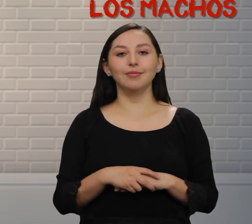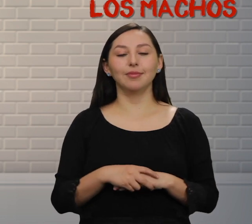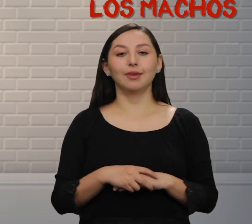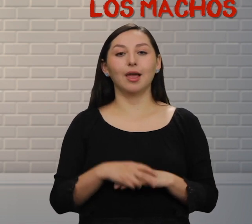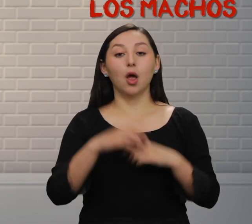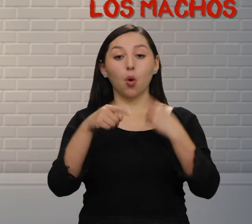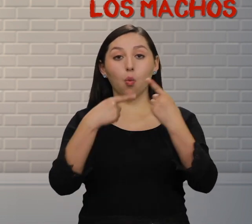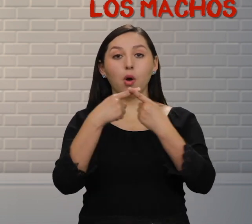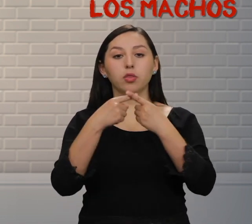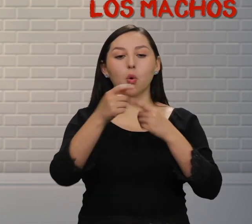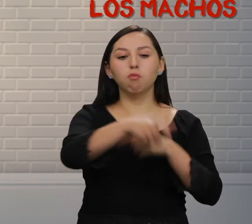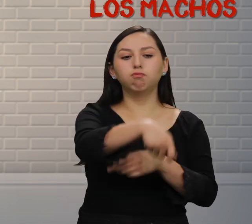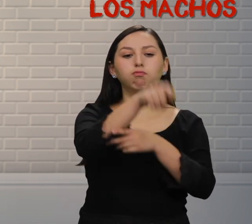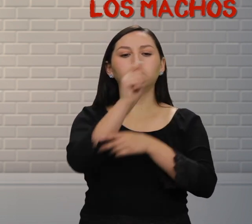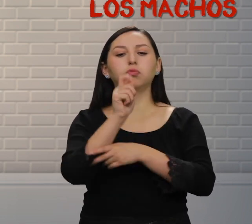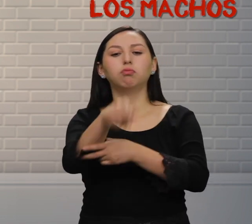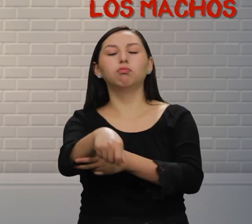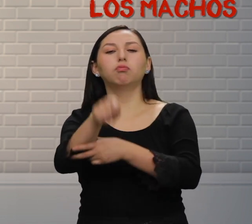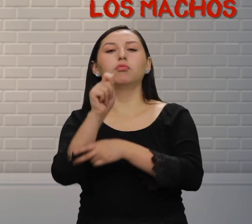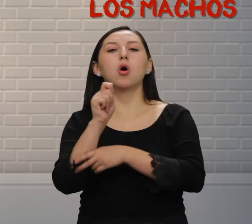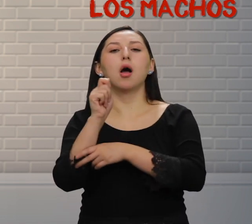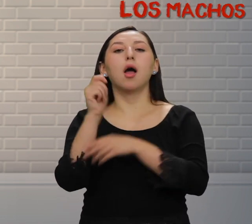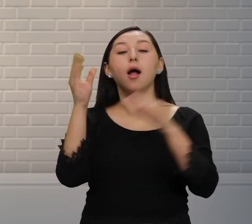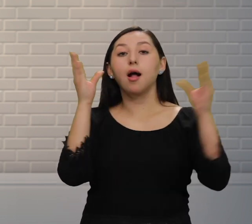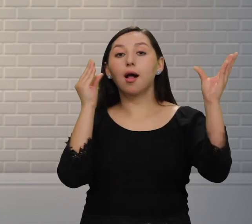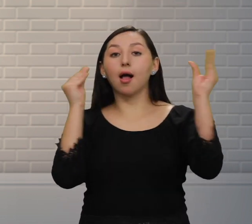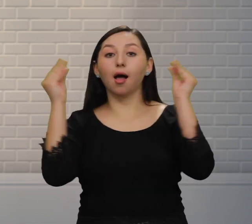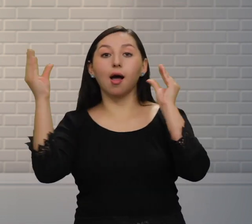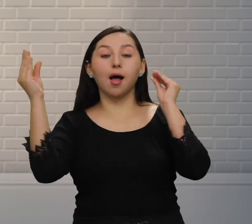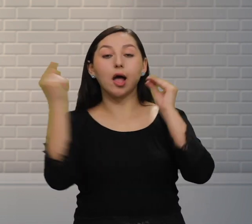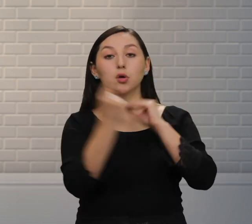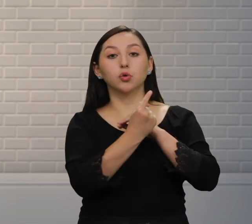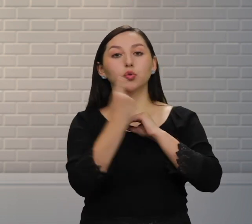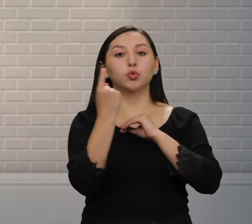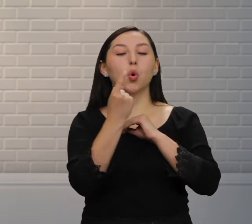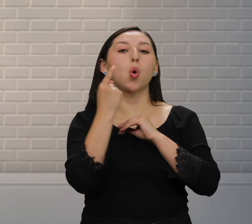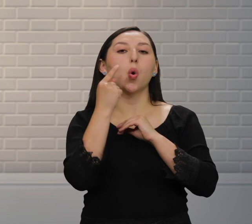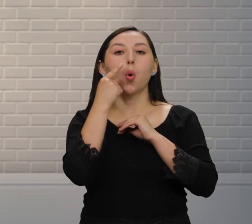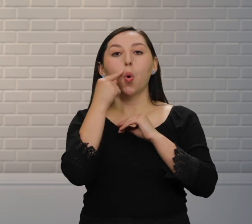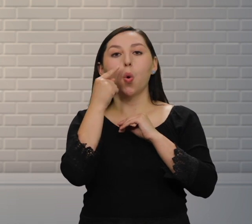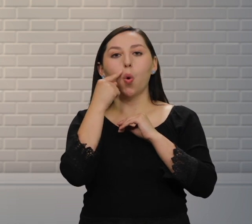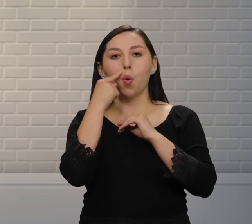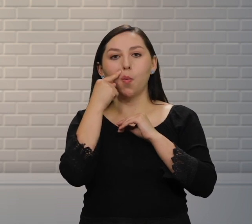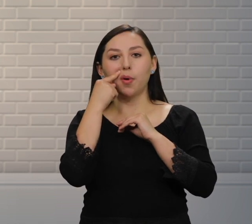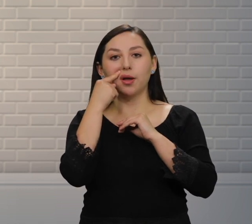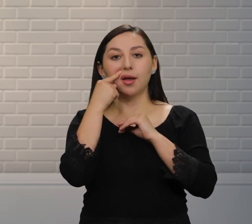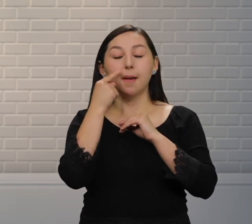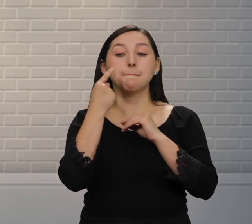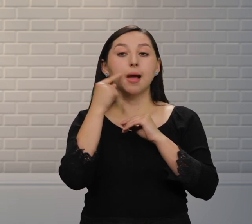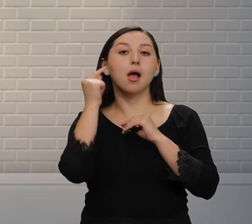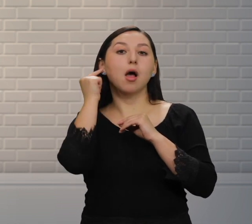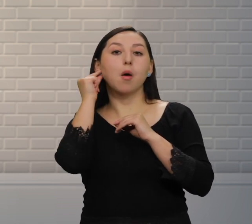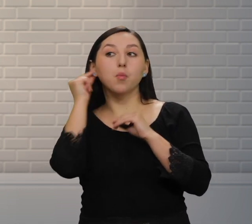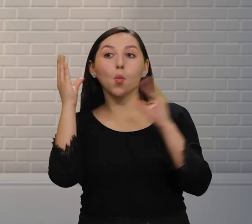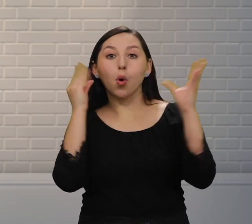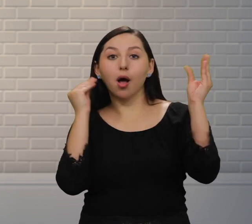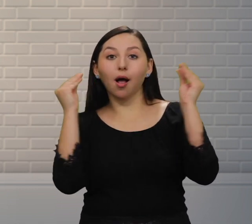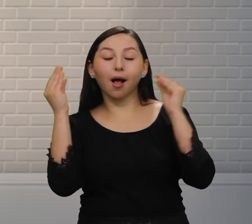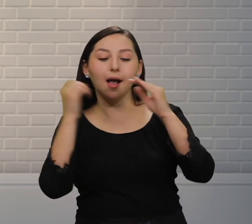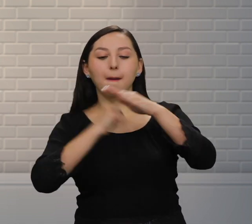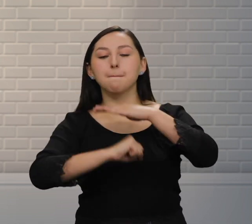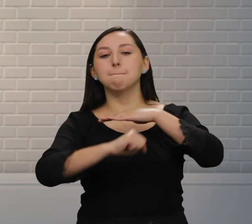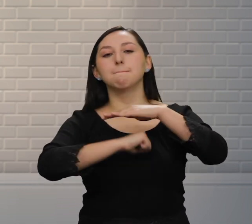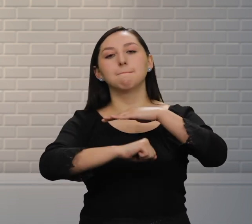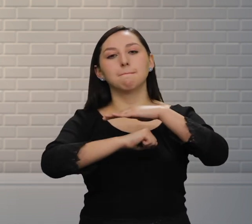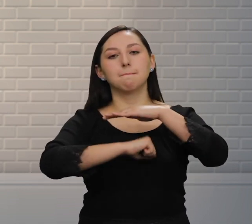a los machos y dejan a las hembras para que puedan seguir reproduciéndose Por eso es importante respetar la veda